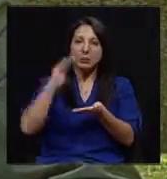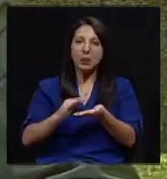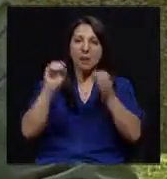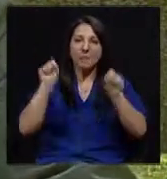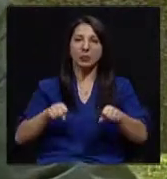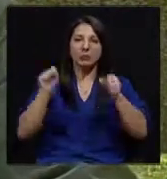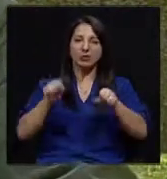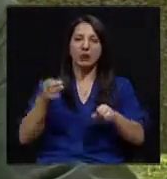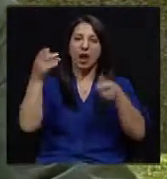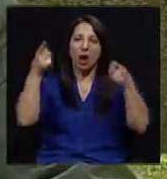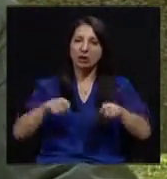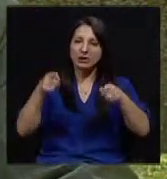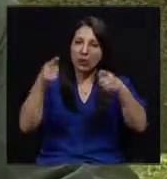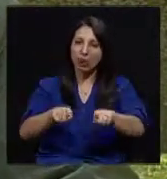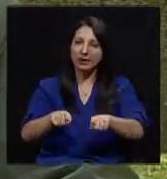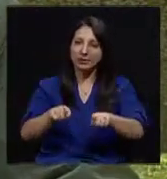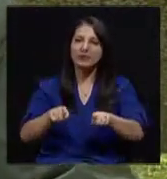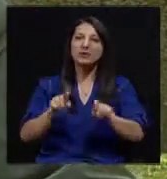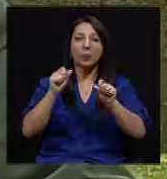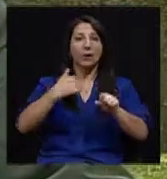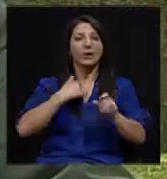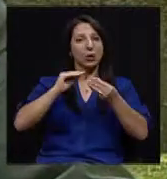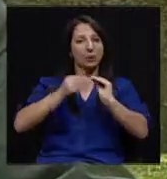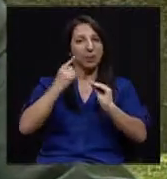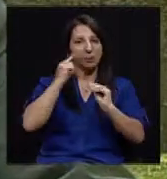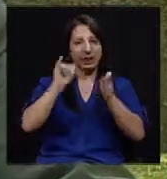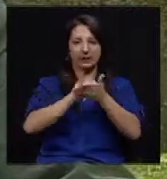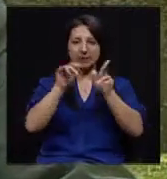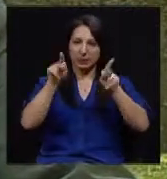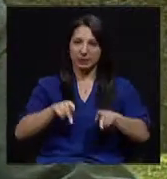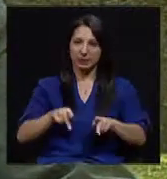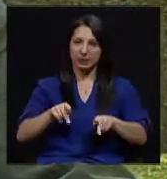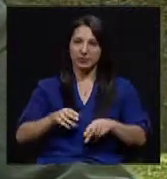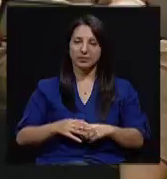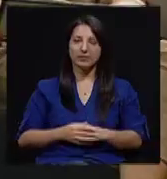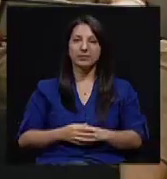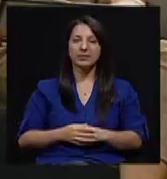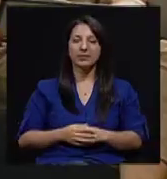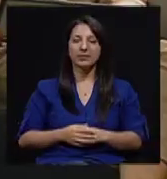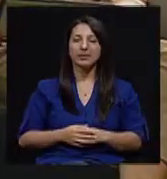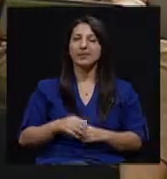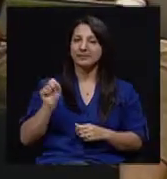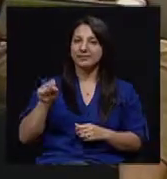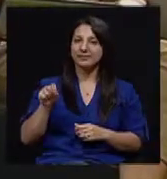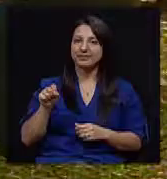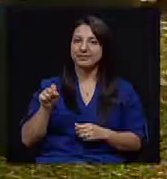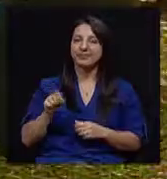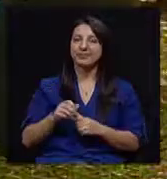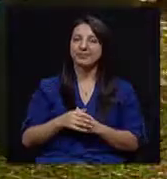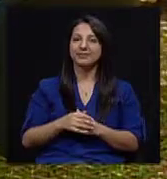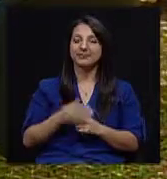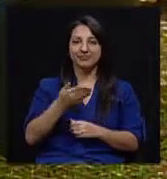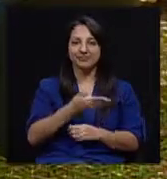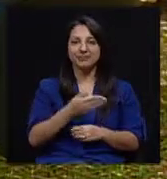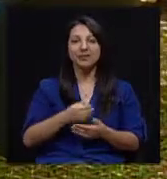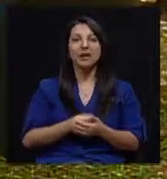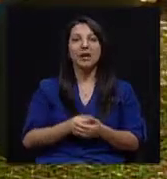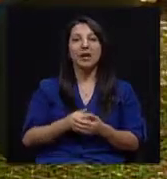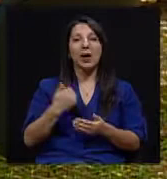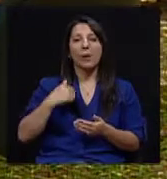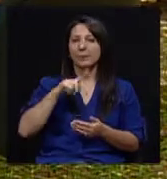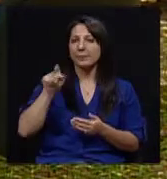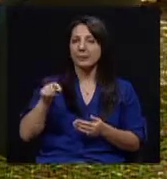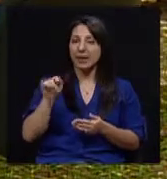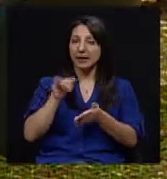consecuencias que puede tener esa cifra para esta persona en particular. Sí, eso. Sí, Pablo. Es porque, bueno, está